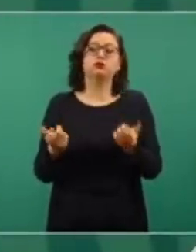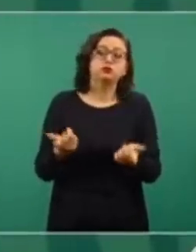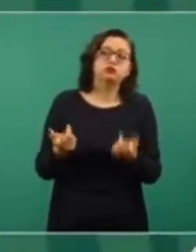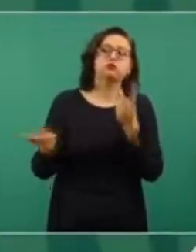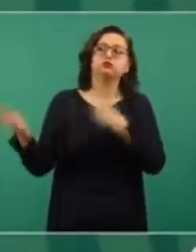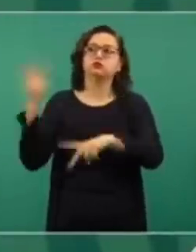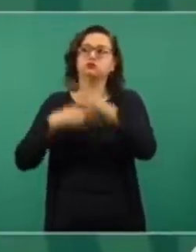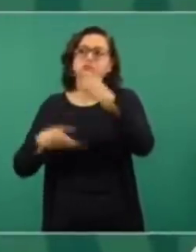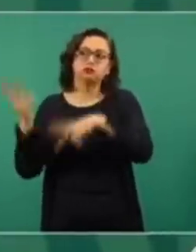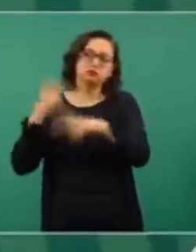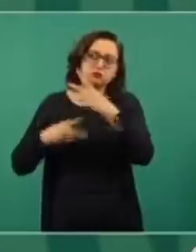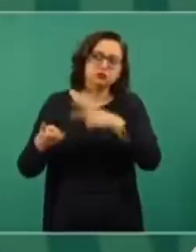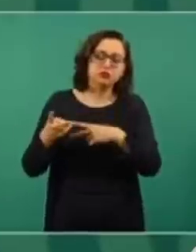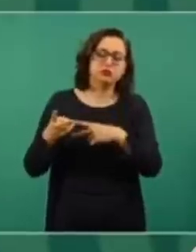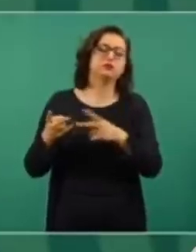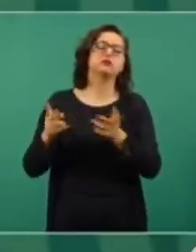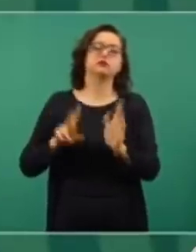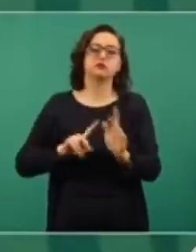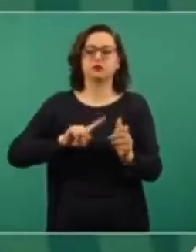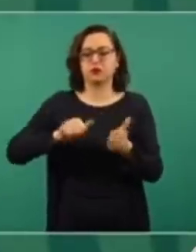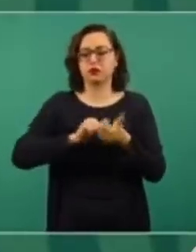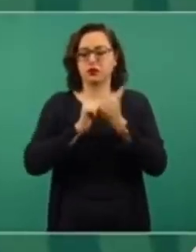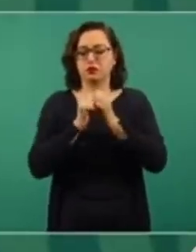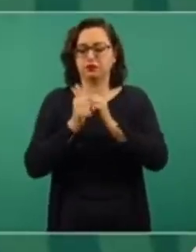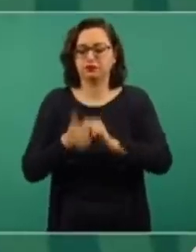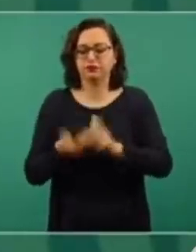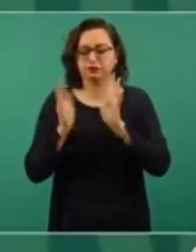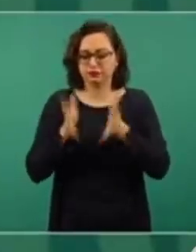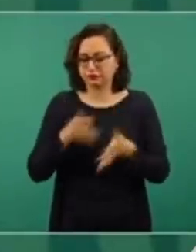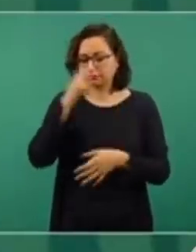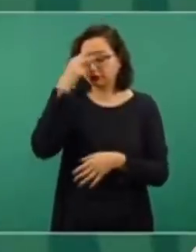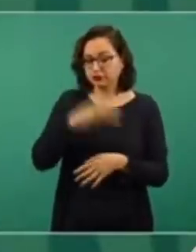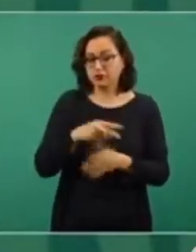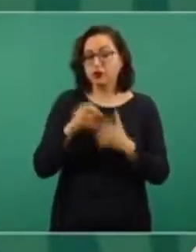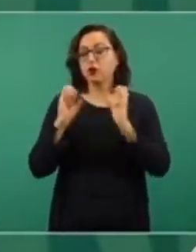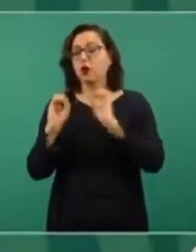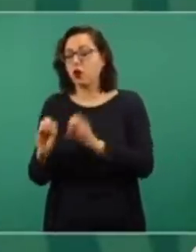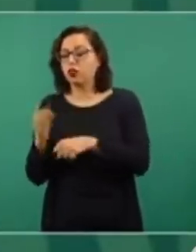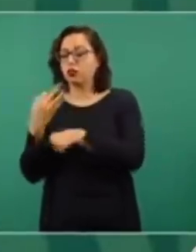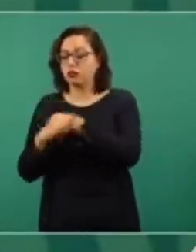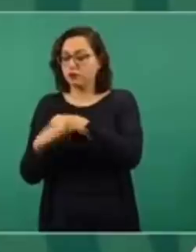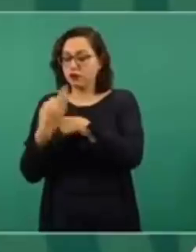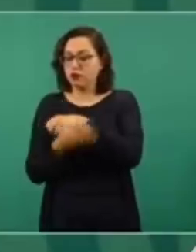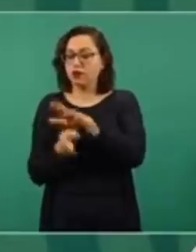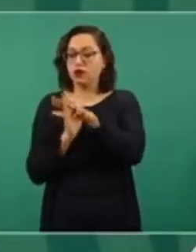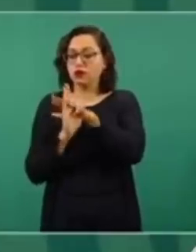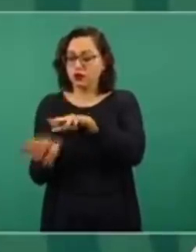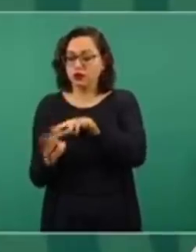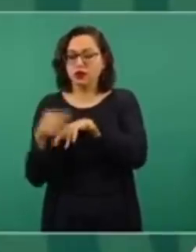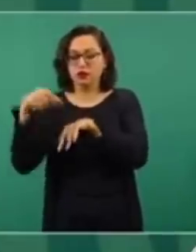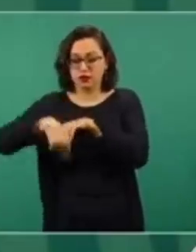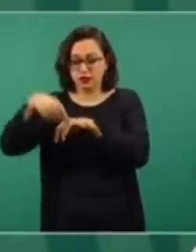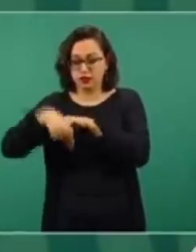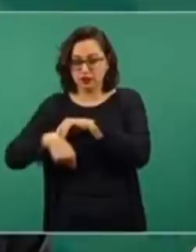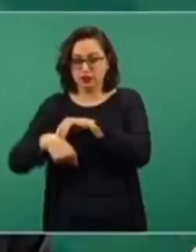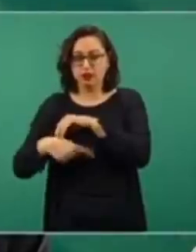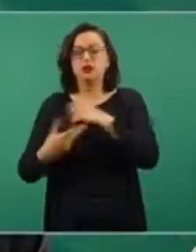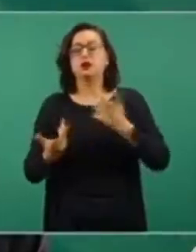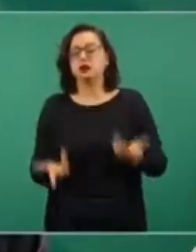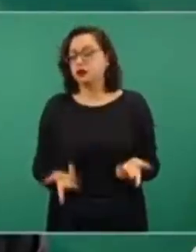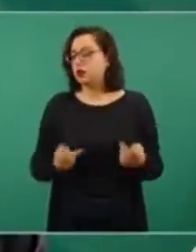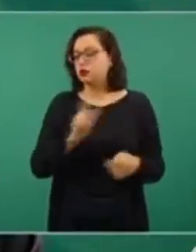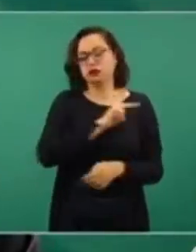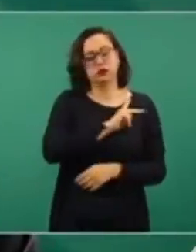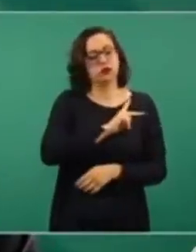o estén en nuestro país como migrantes,